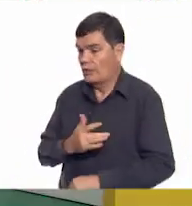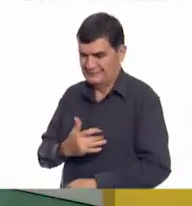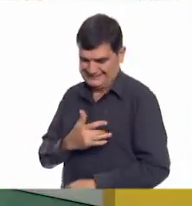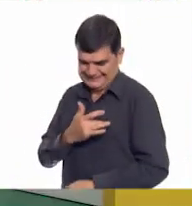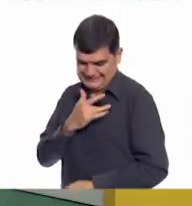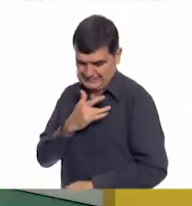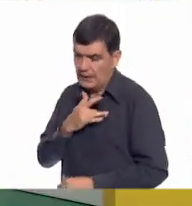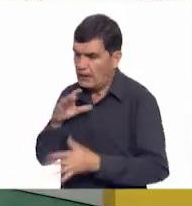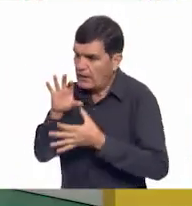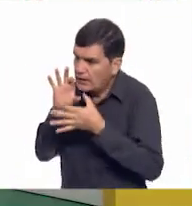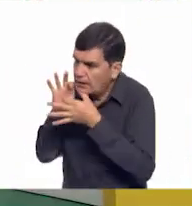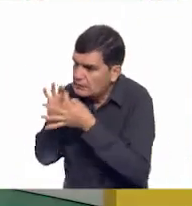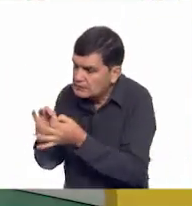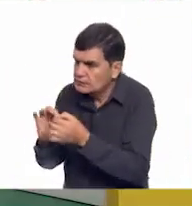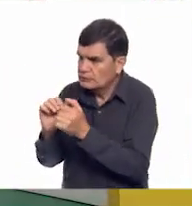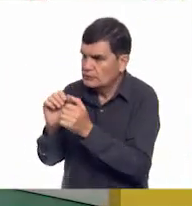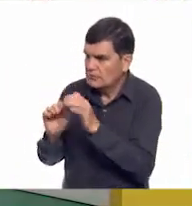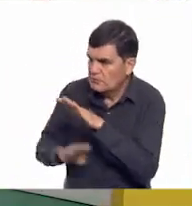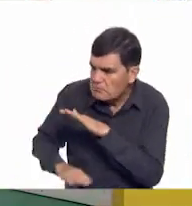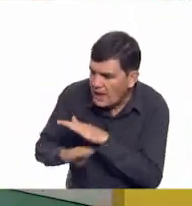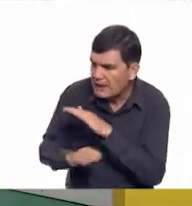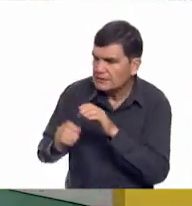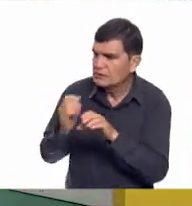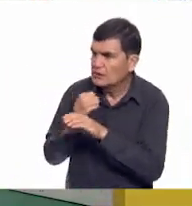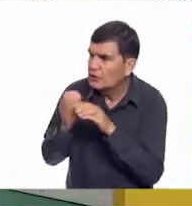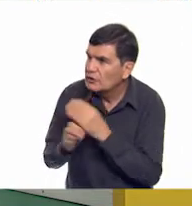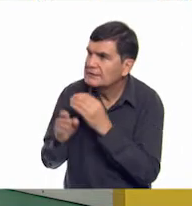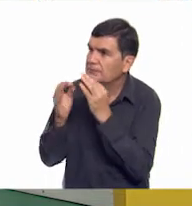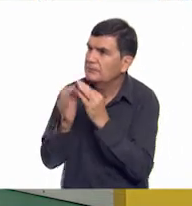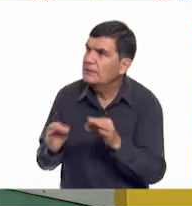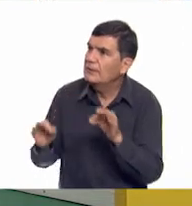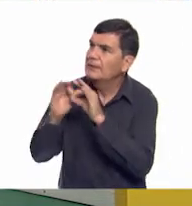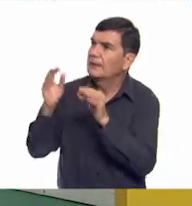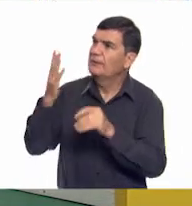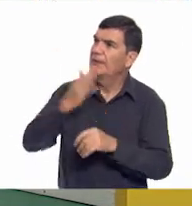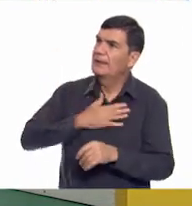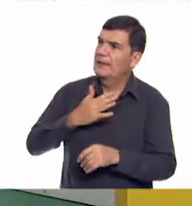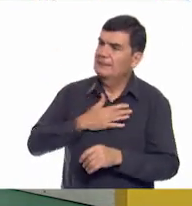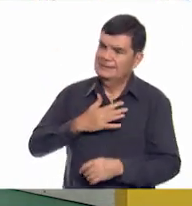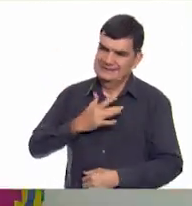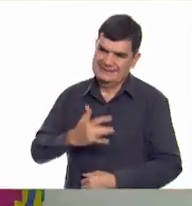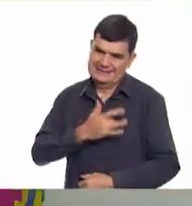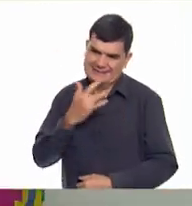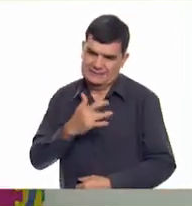nos vinculan a elementos que consideramos importantes para nuestro bienestar.